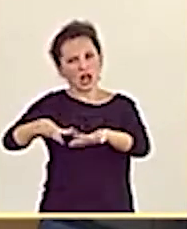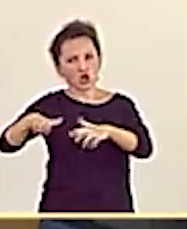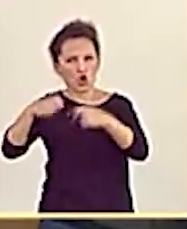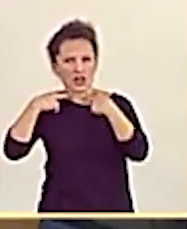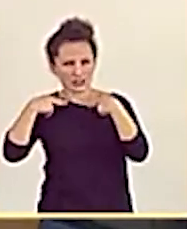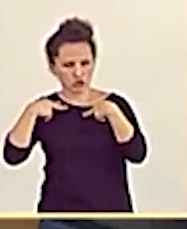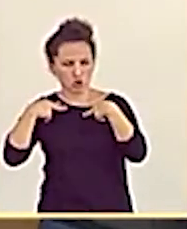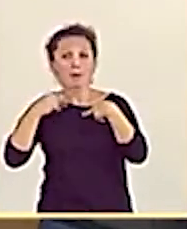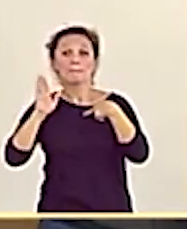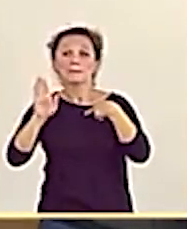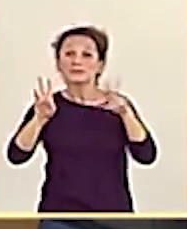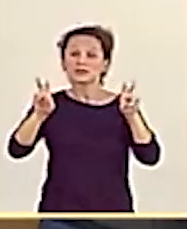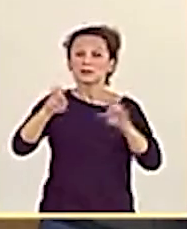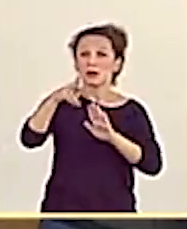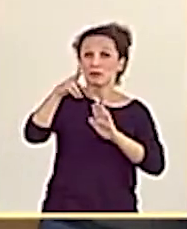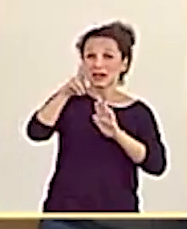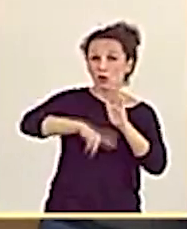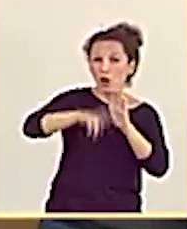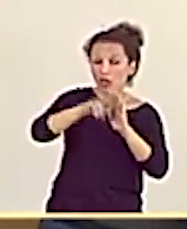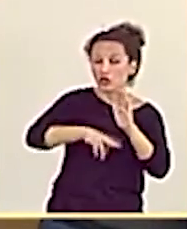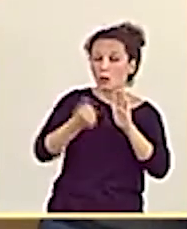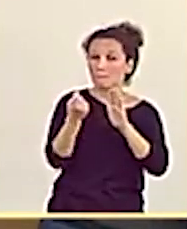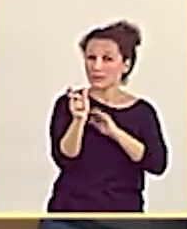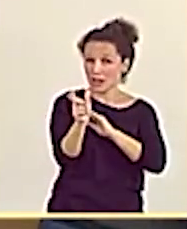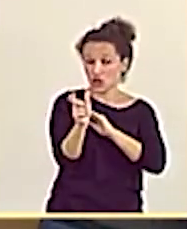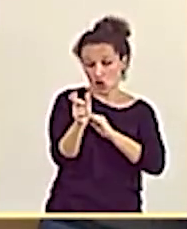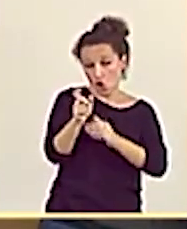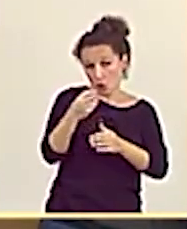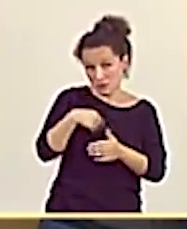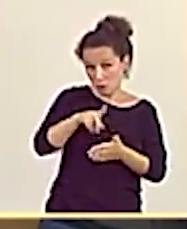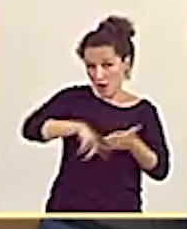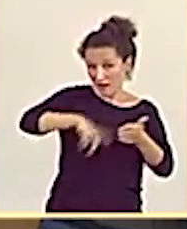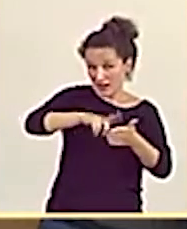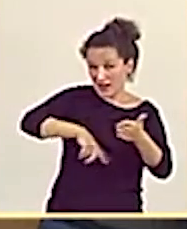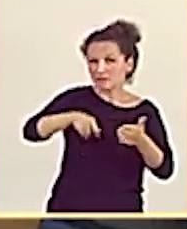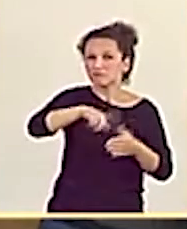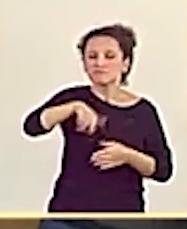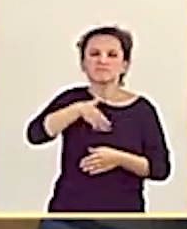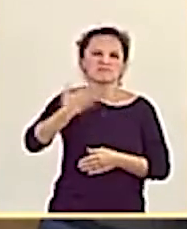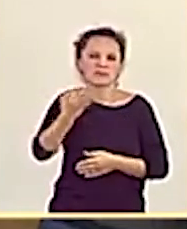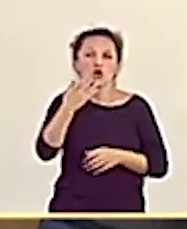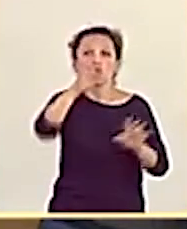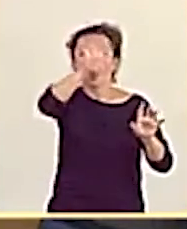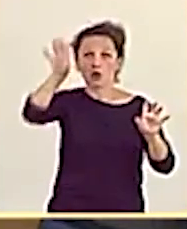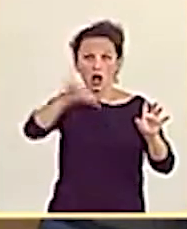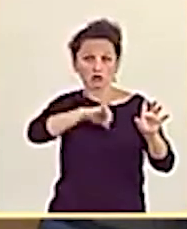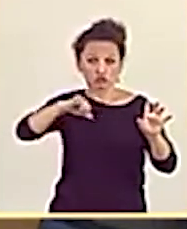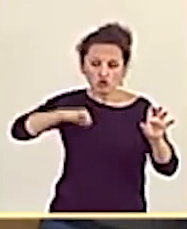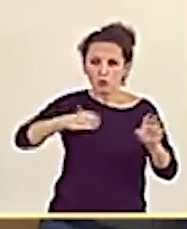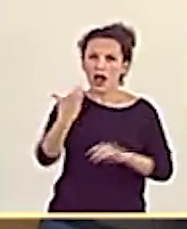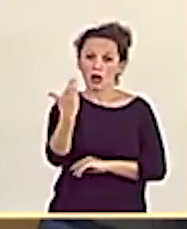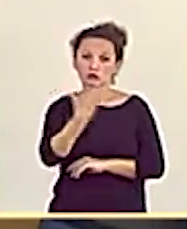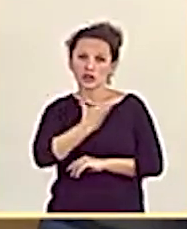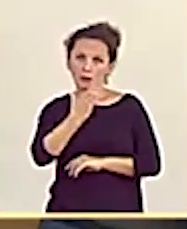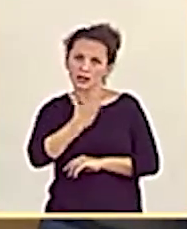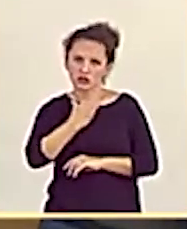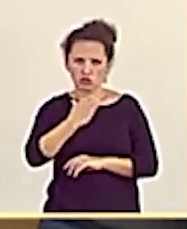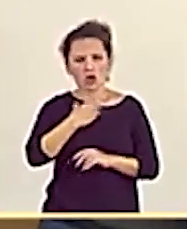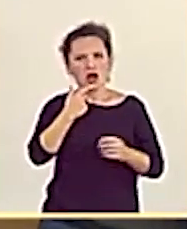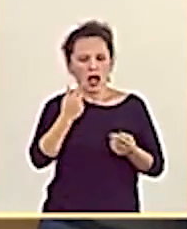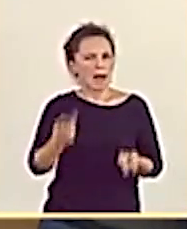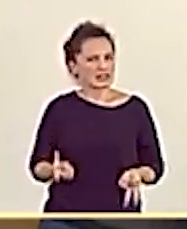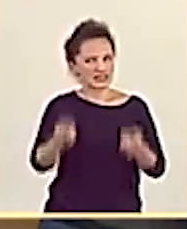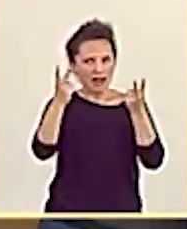la regulación de los precios del alquiler, pues lo que nos vamos a plantear es habilitar a las comunidades autónomas y ayuntamientos, si tienen esa voluntad,